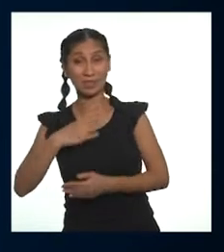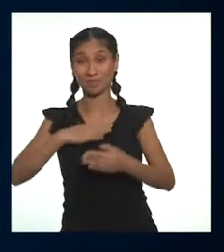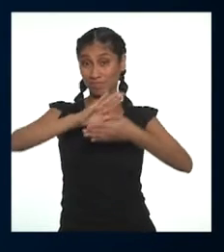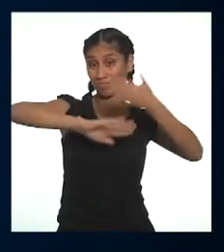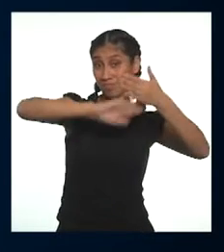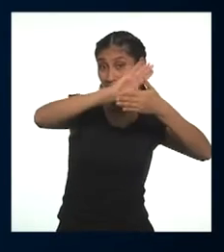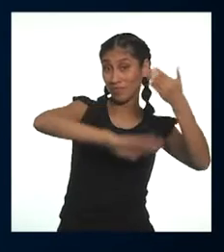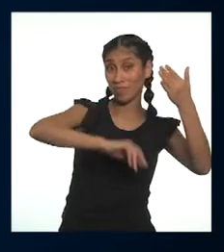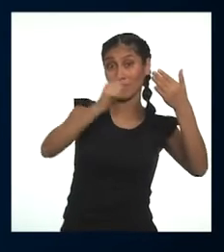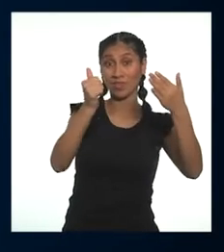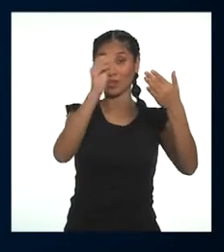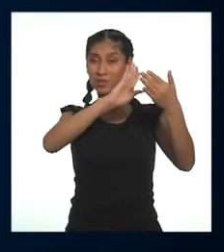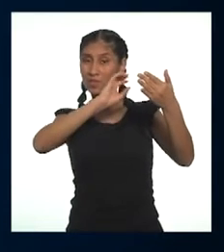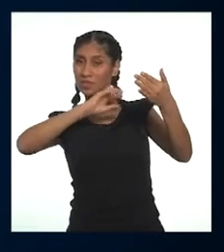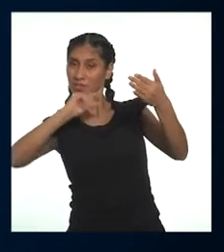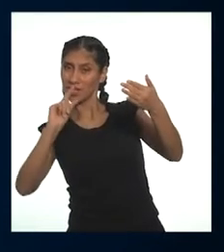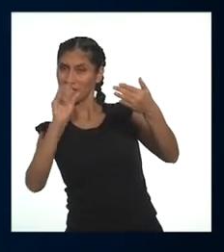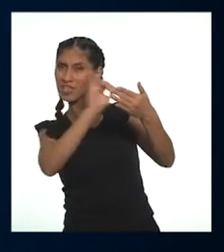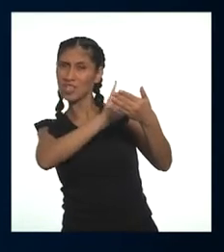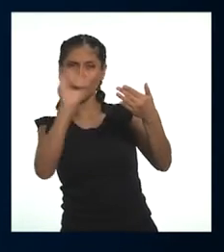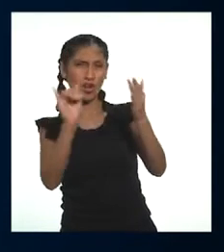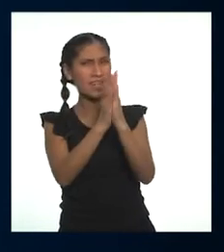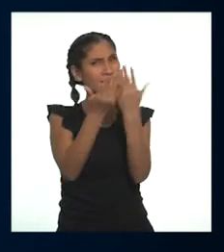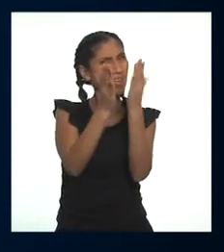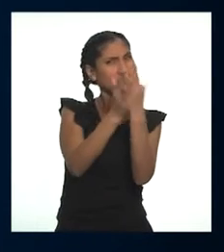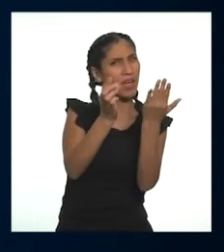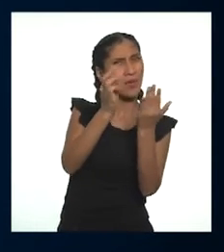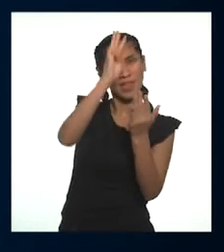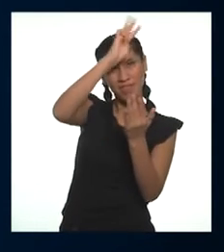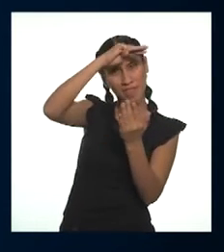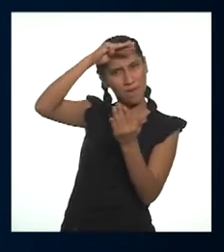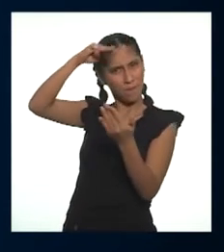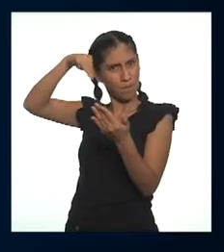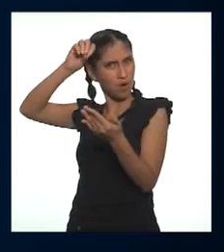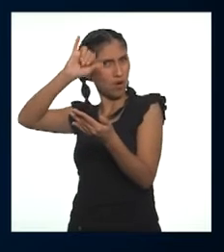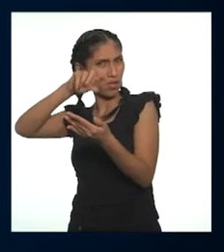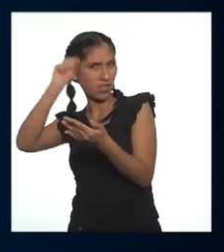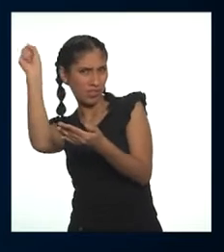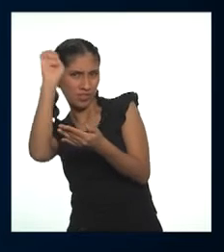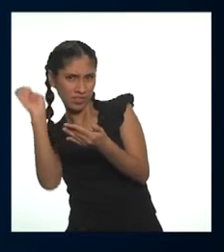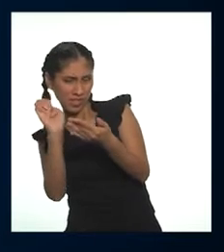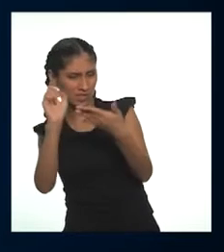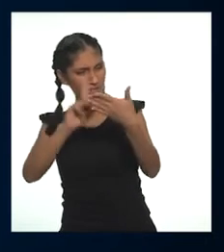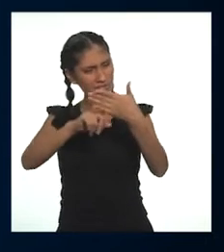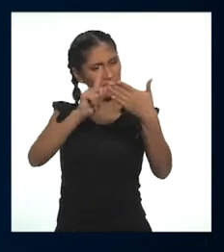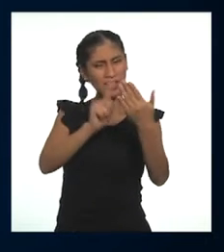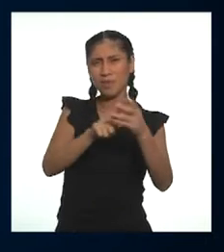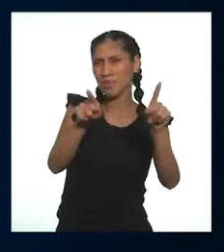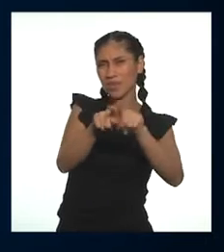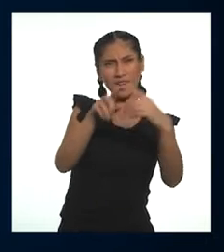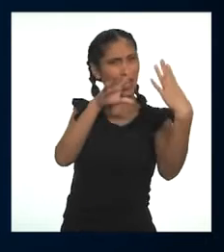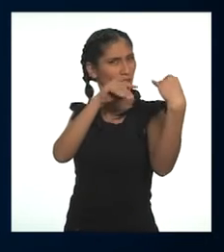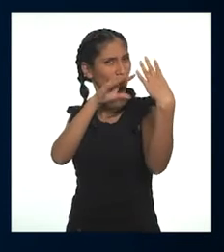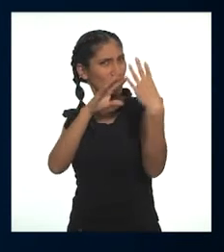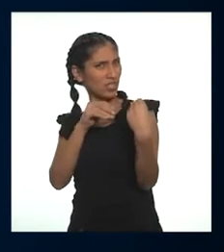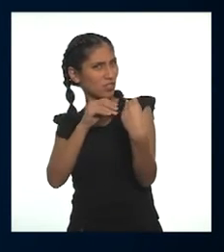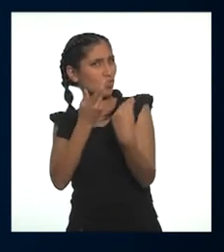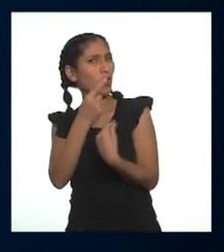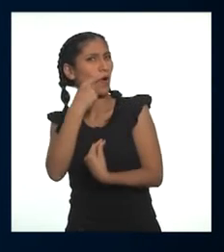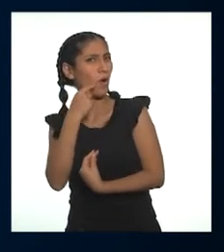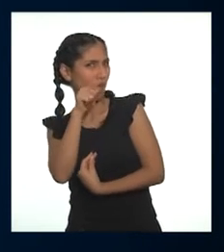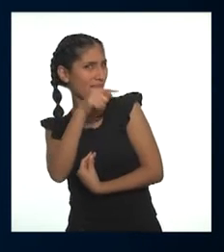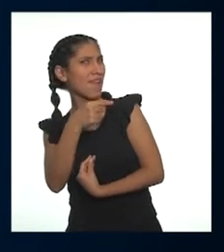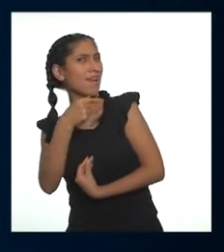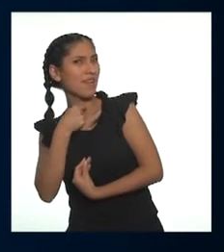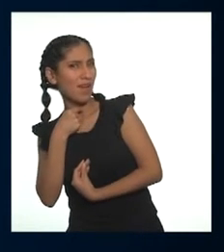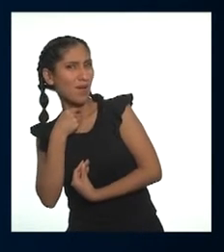era como las tablas de Moisés y mi pan con mantequilla y los recreos, la conversación obligada con el